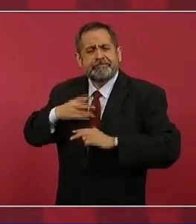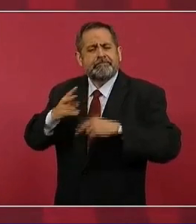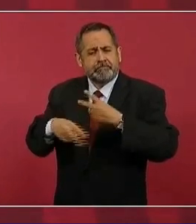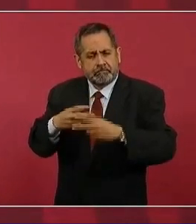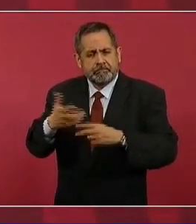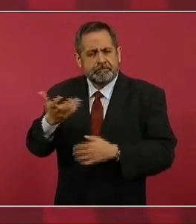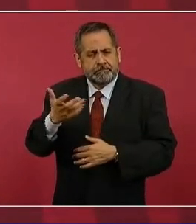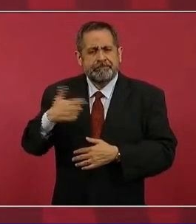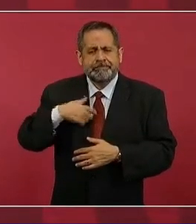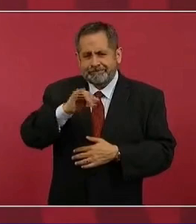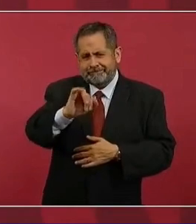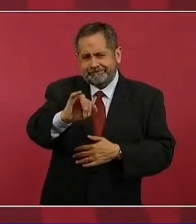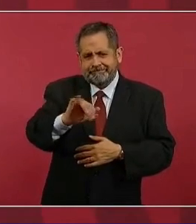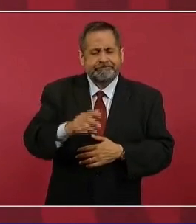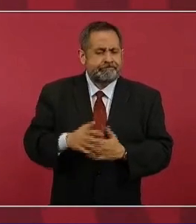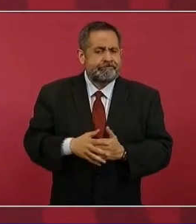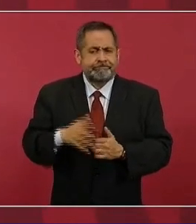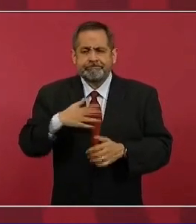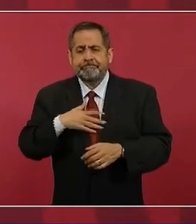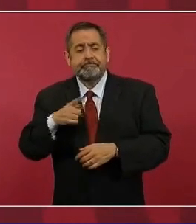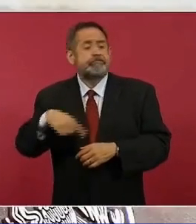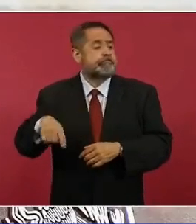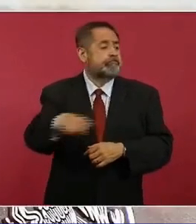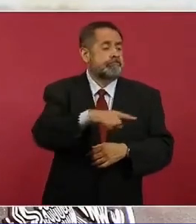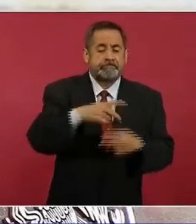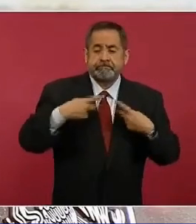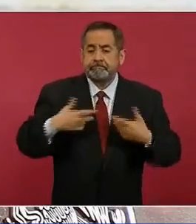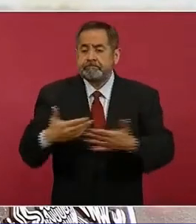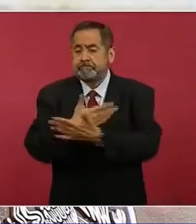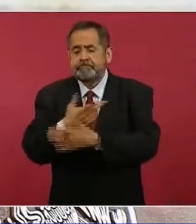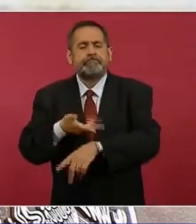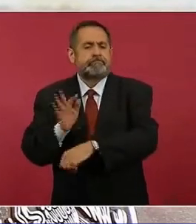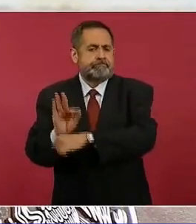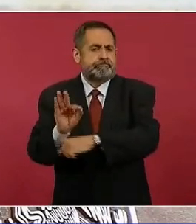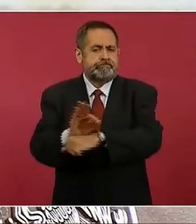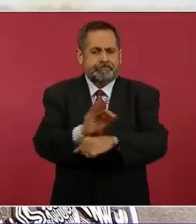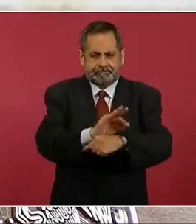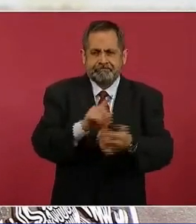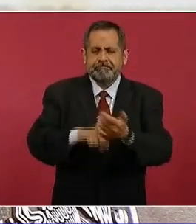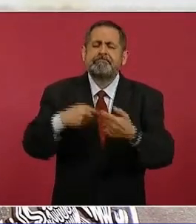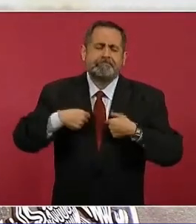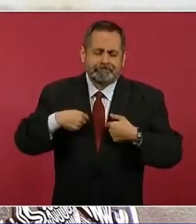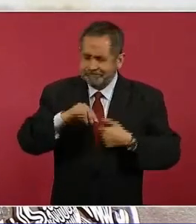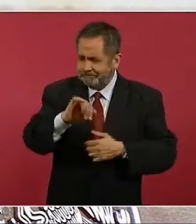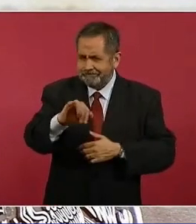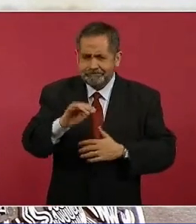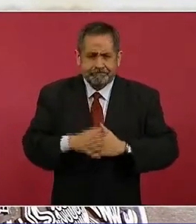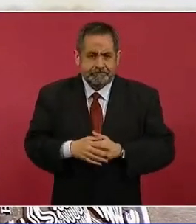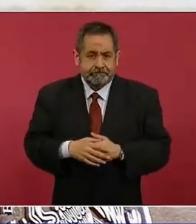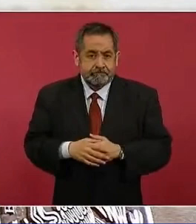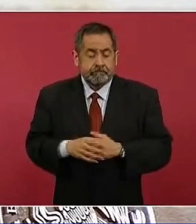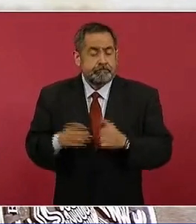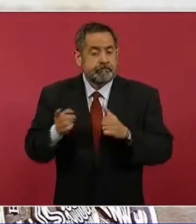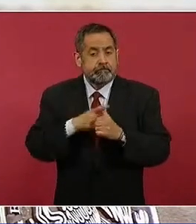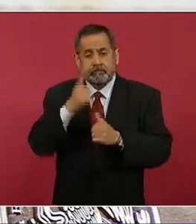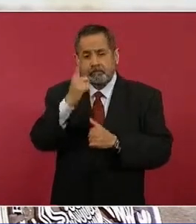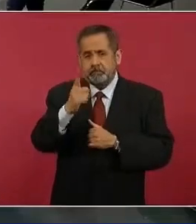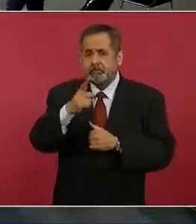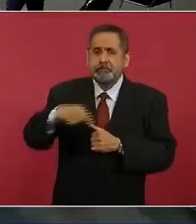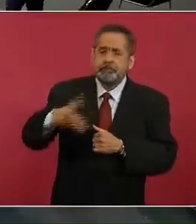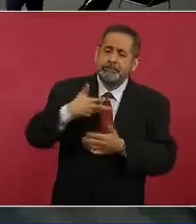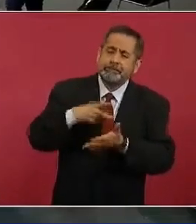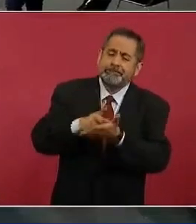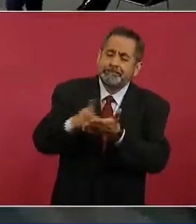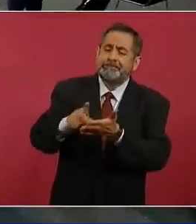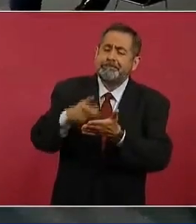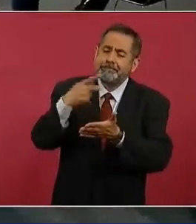O sea, nosotros tenemos que proteger a la gente. El principal derecho humano es